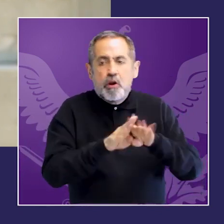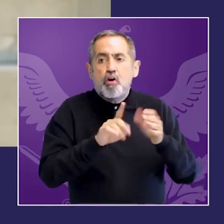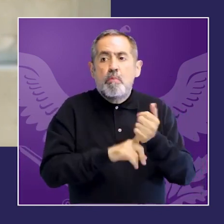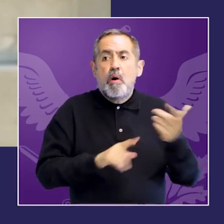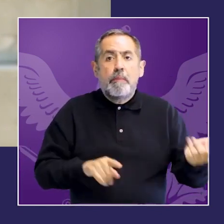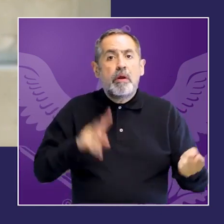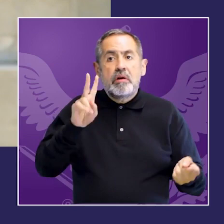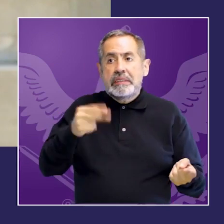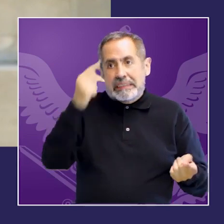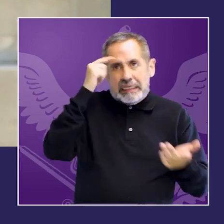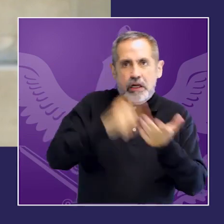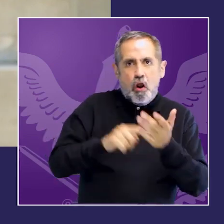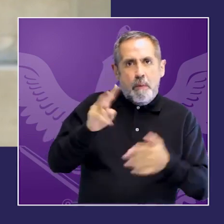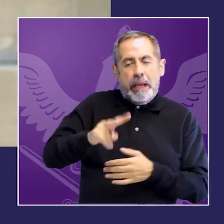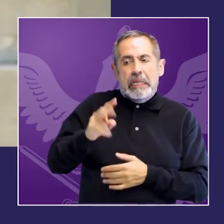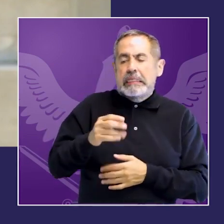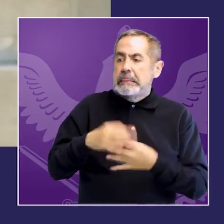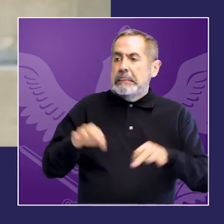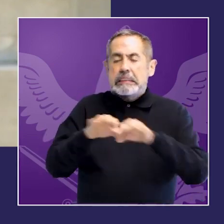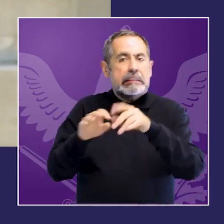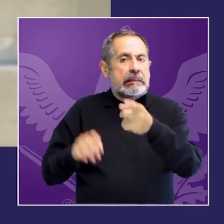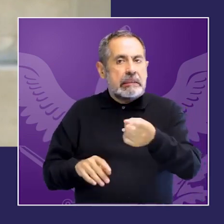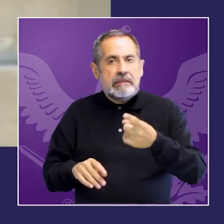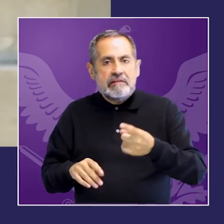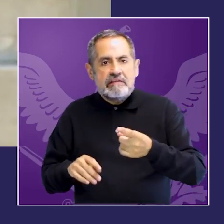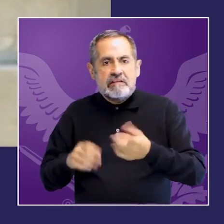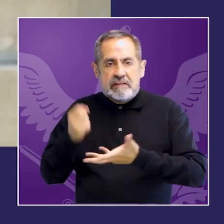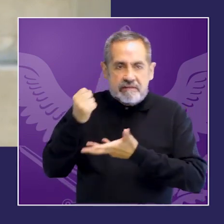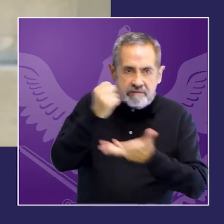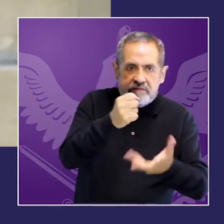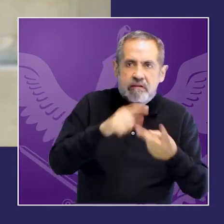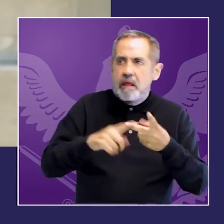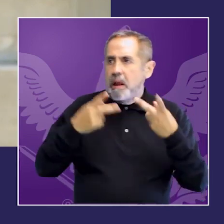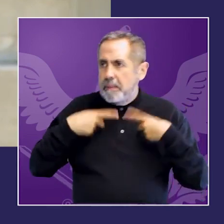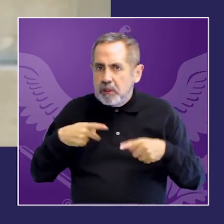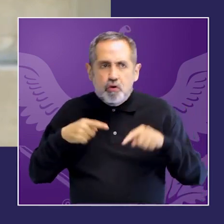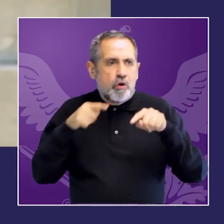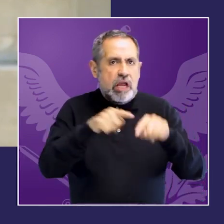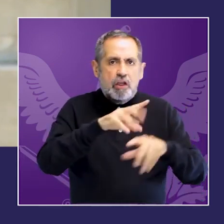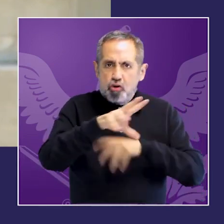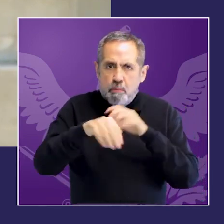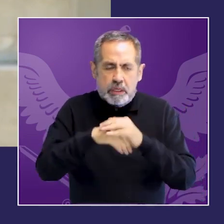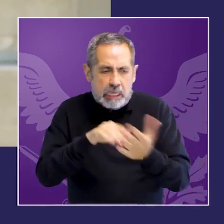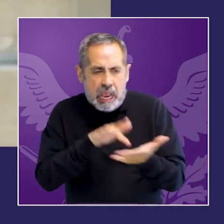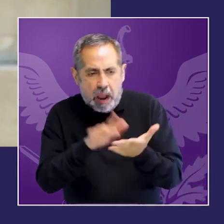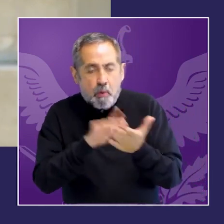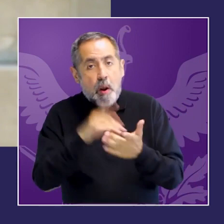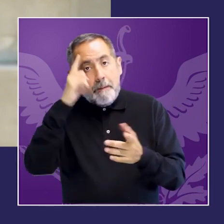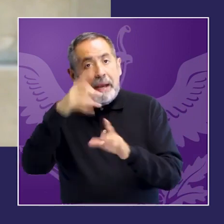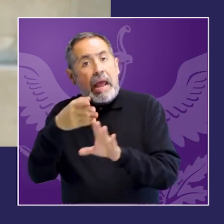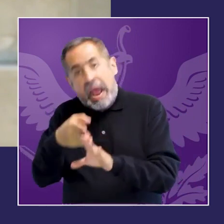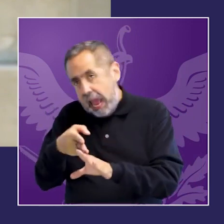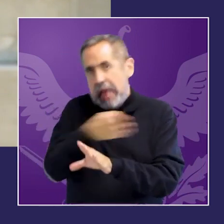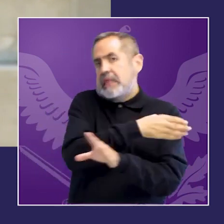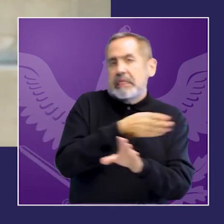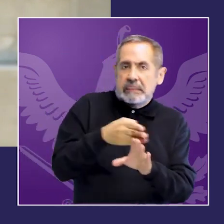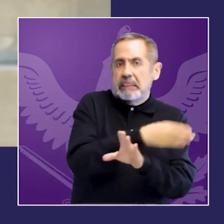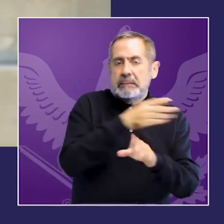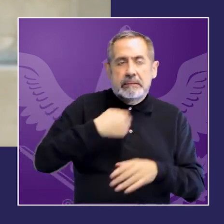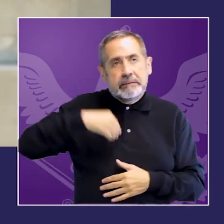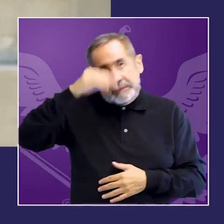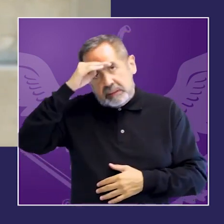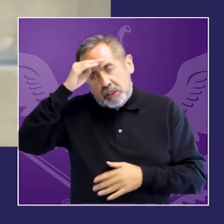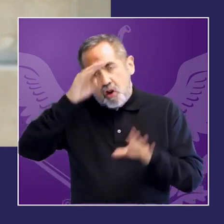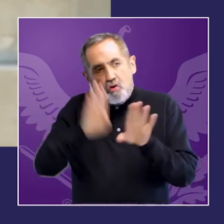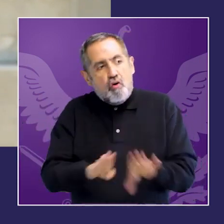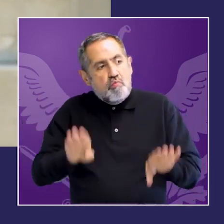sí que vale la pena poner recursos técnicos humanos financieros institucionales para pensar también qué hacemos